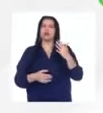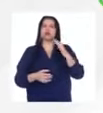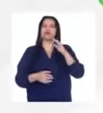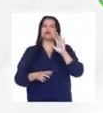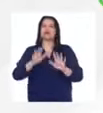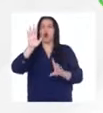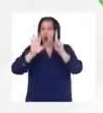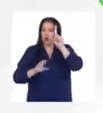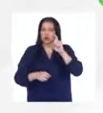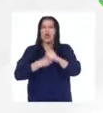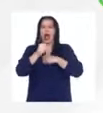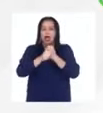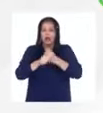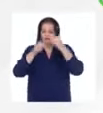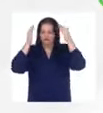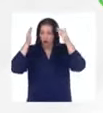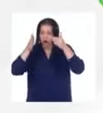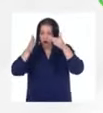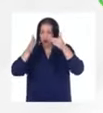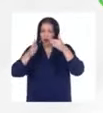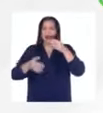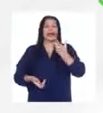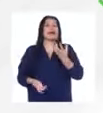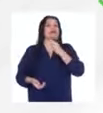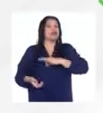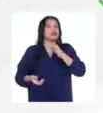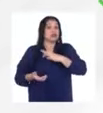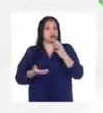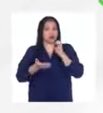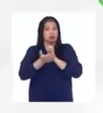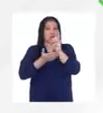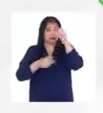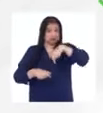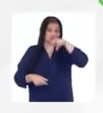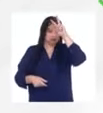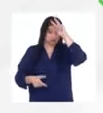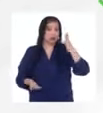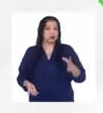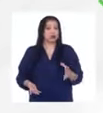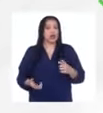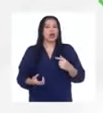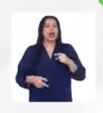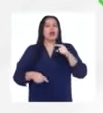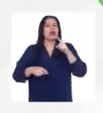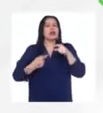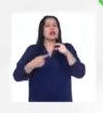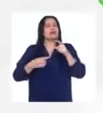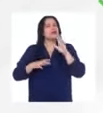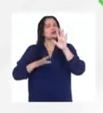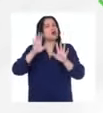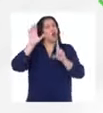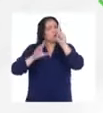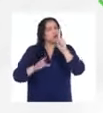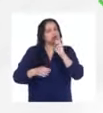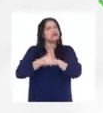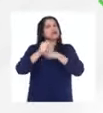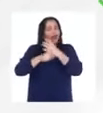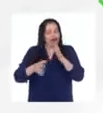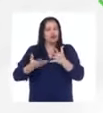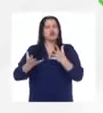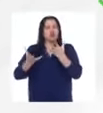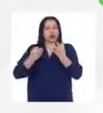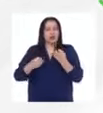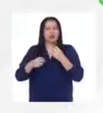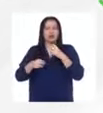a favor de la educación del país ese es mi trabajo y creo que he querido renunciar a mi trabajo como 14